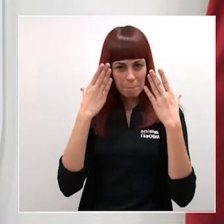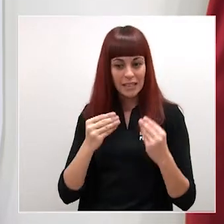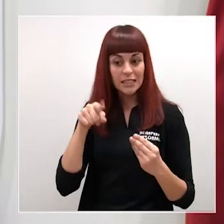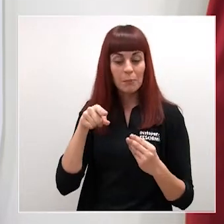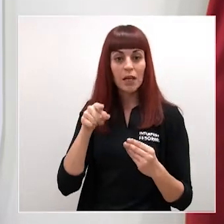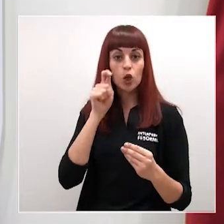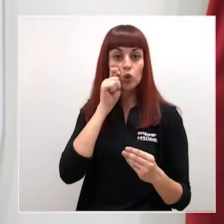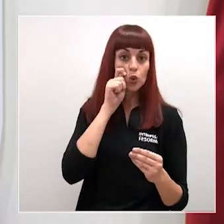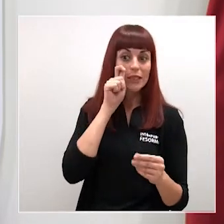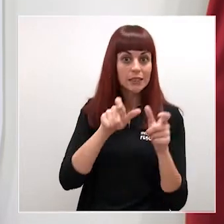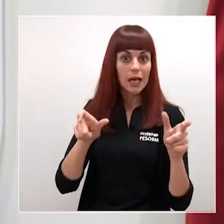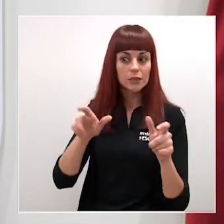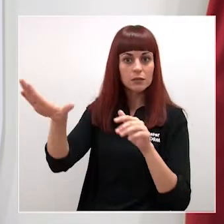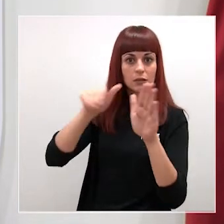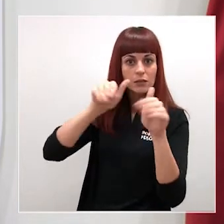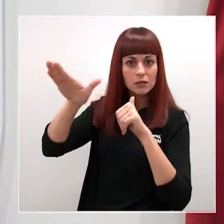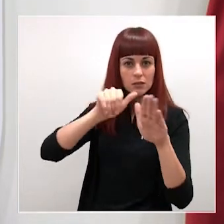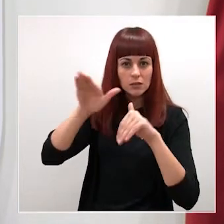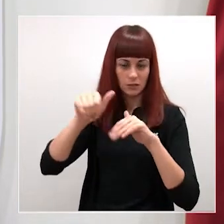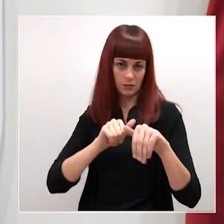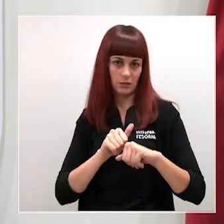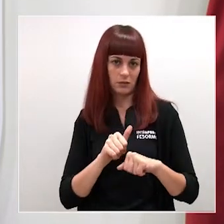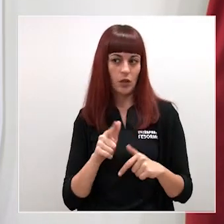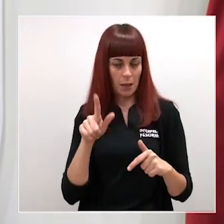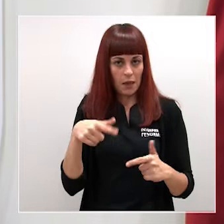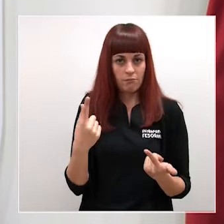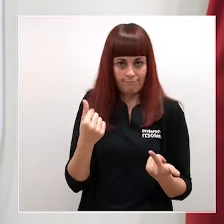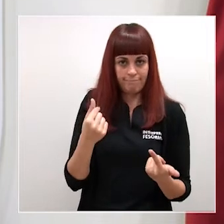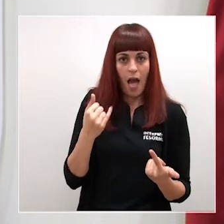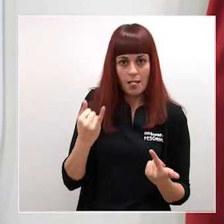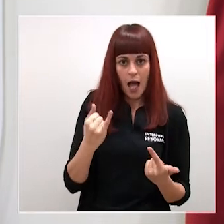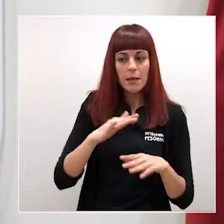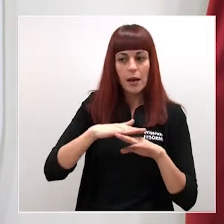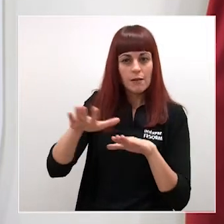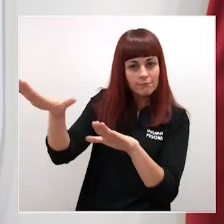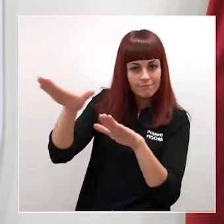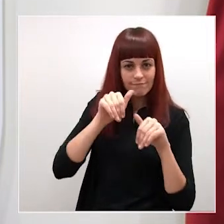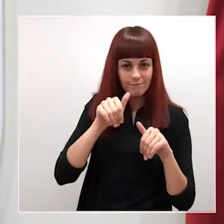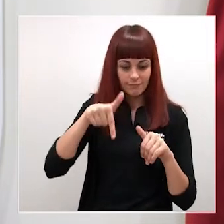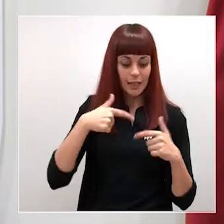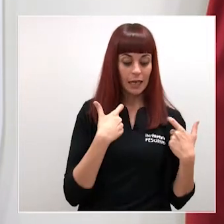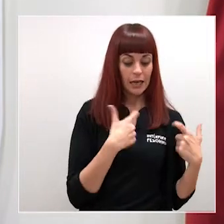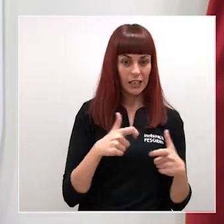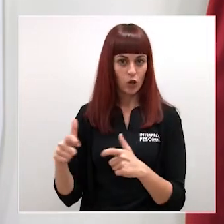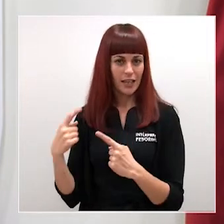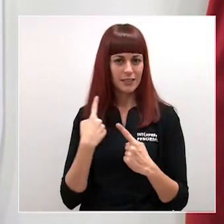de turistas de largas estancias y de alto poder adquisitivo, armonizando las distintas categorías a los estándares y